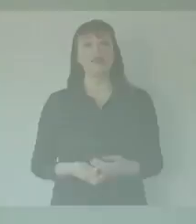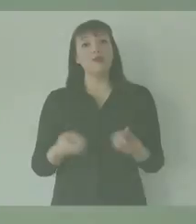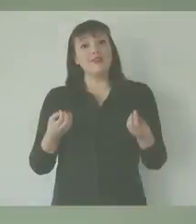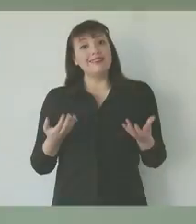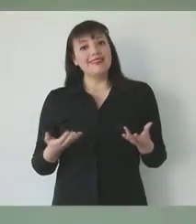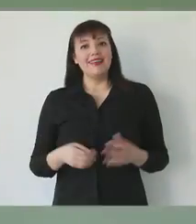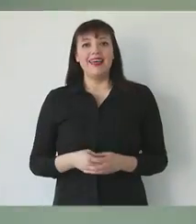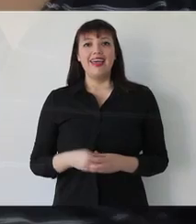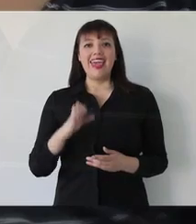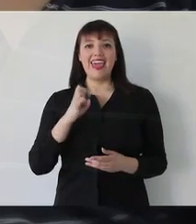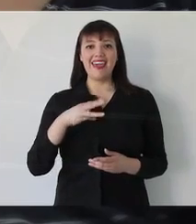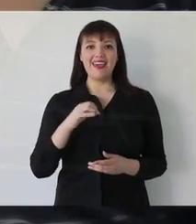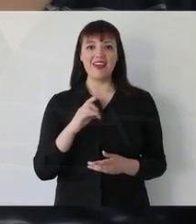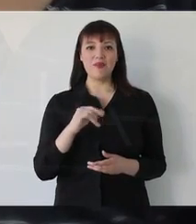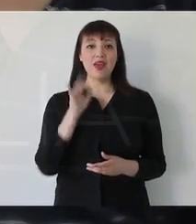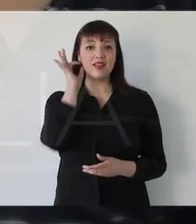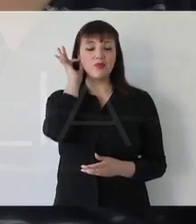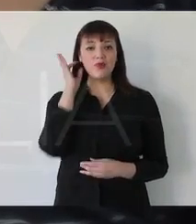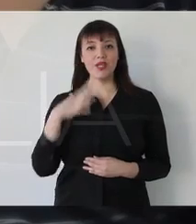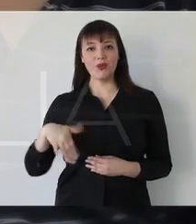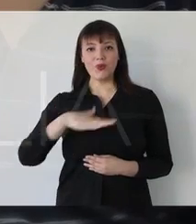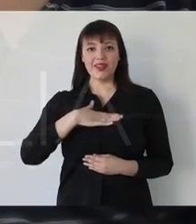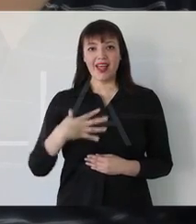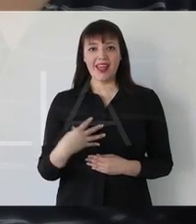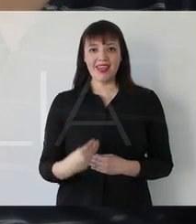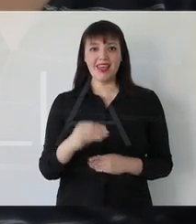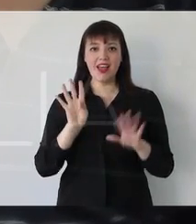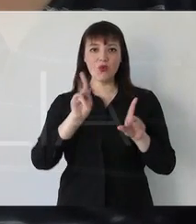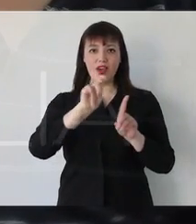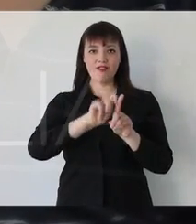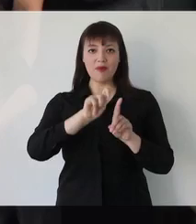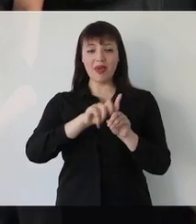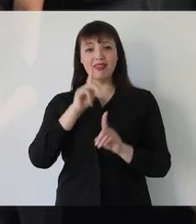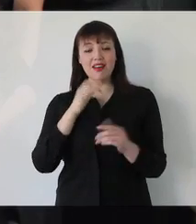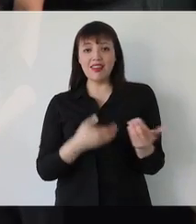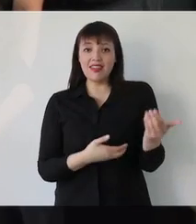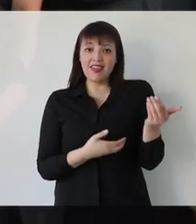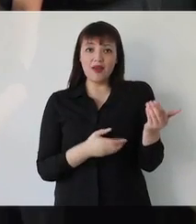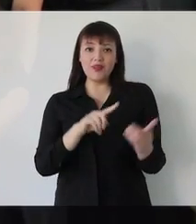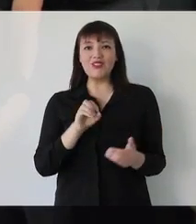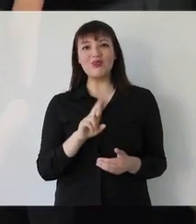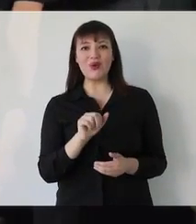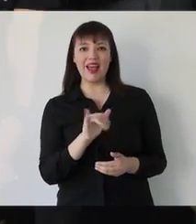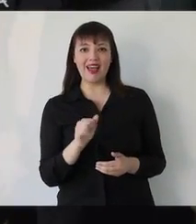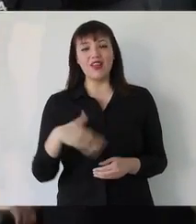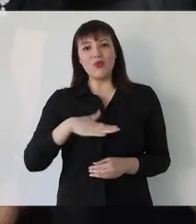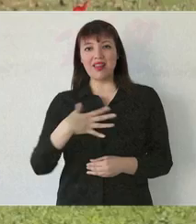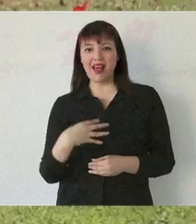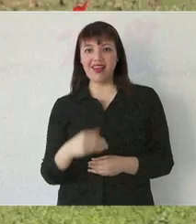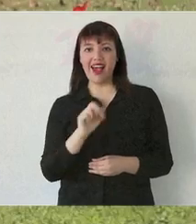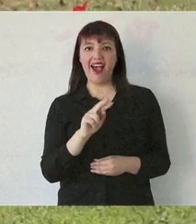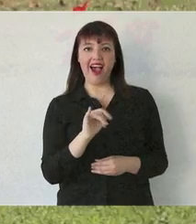Bueno, Emilia era nuestra hija. Tenía nueve meses. Soraya es nuestra hija.